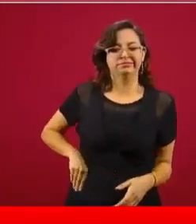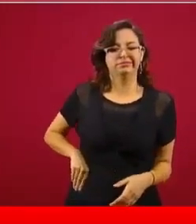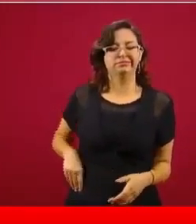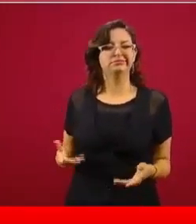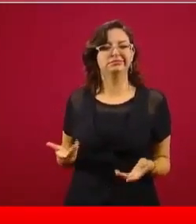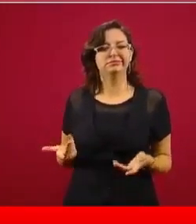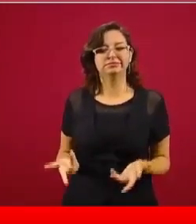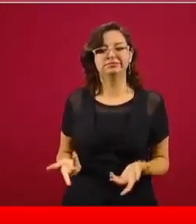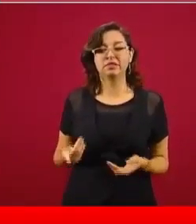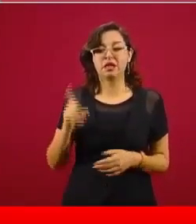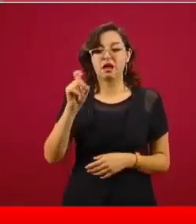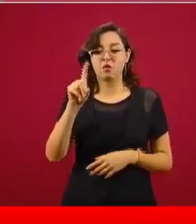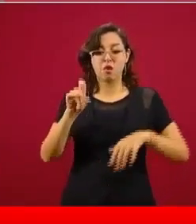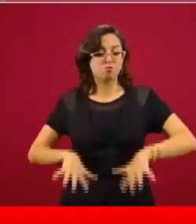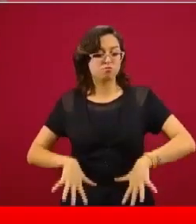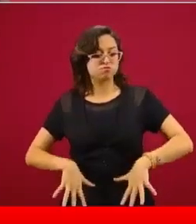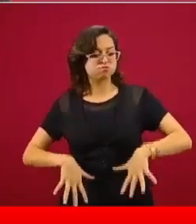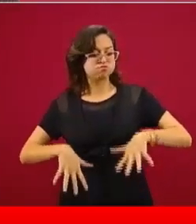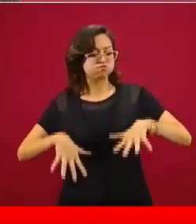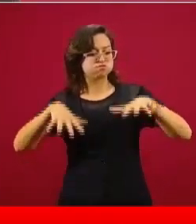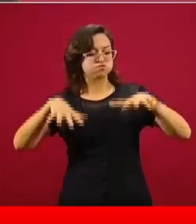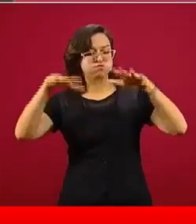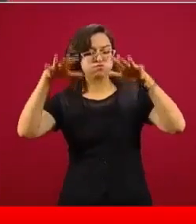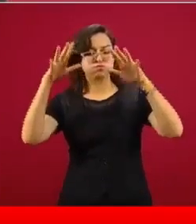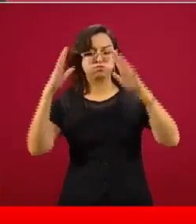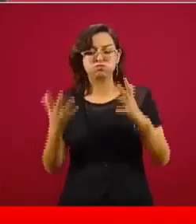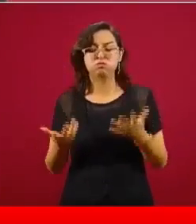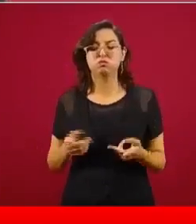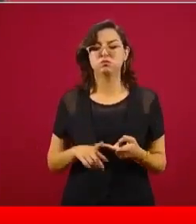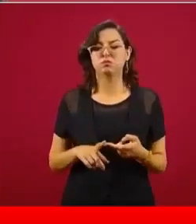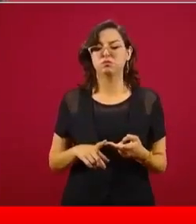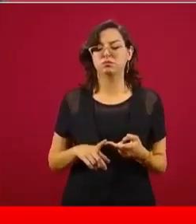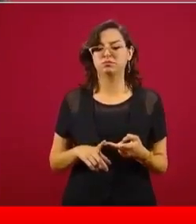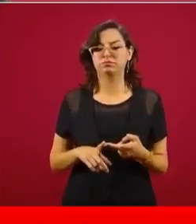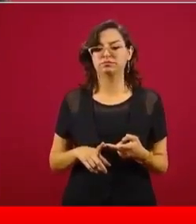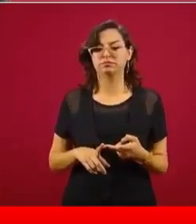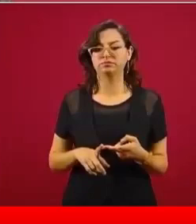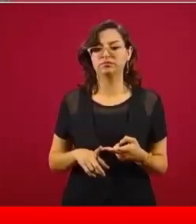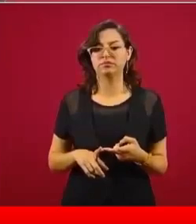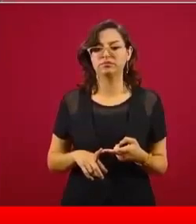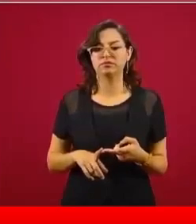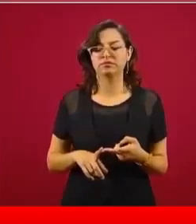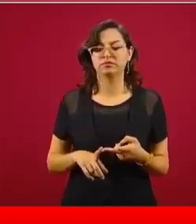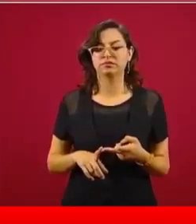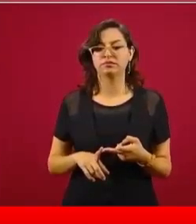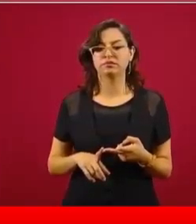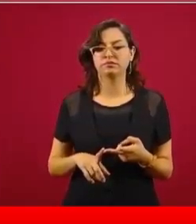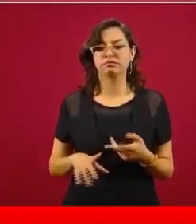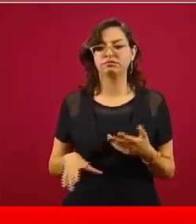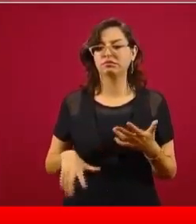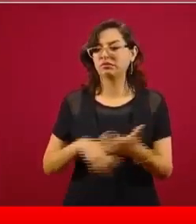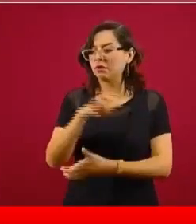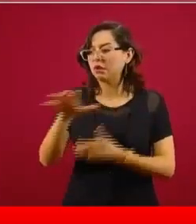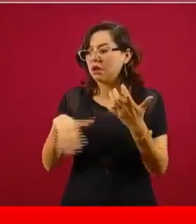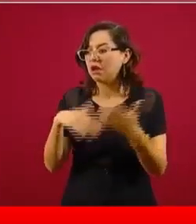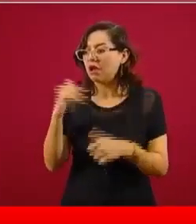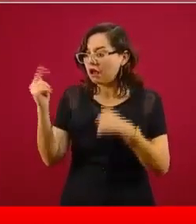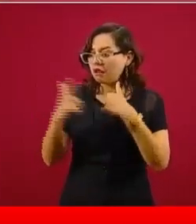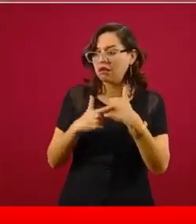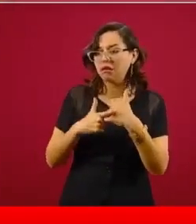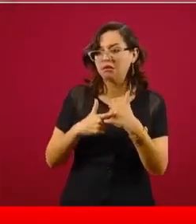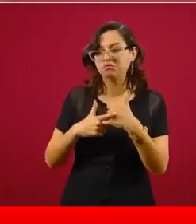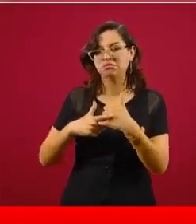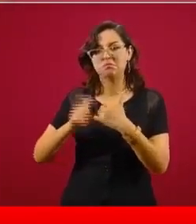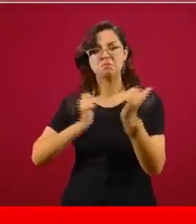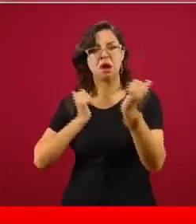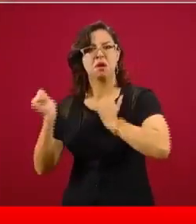cada vez que se padecía de un desastre natural. Entonces,